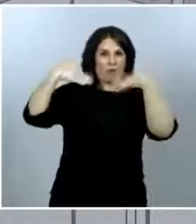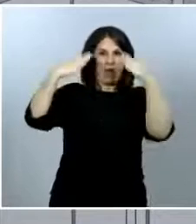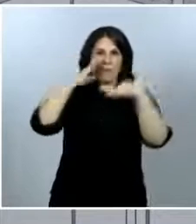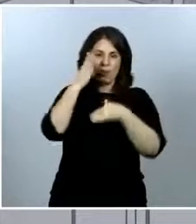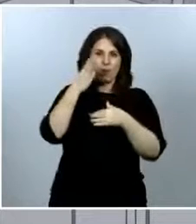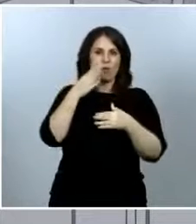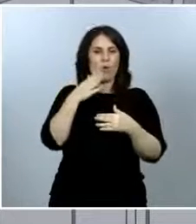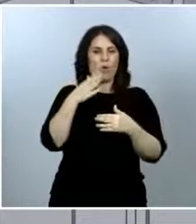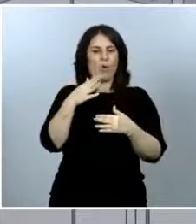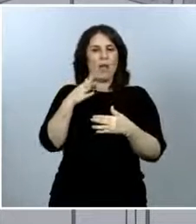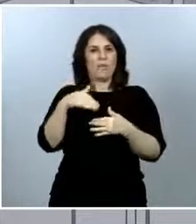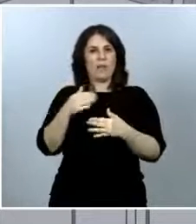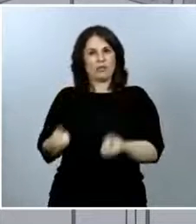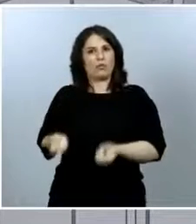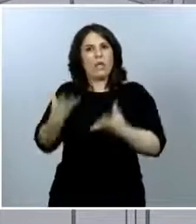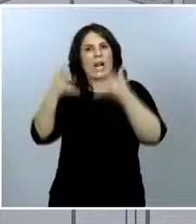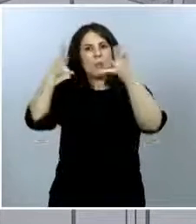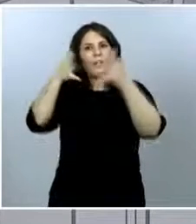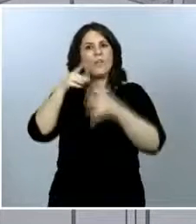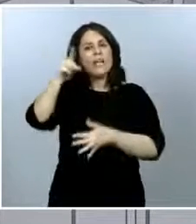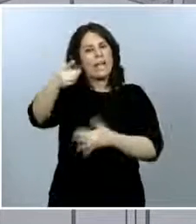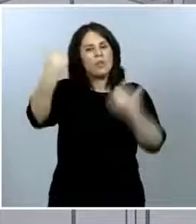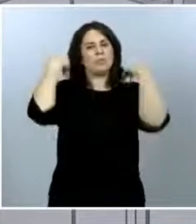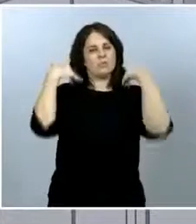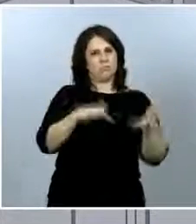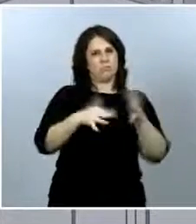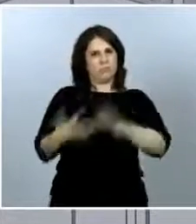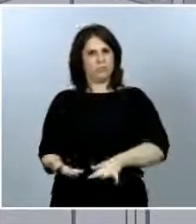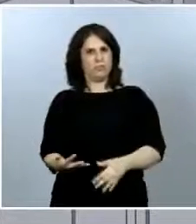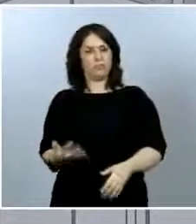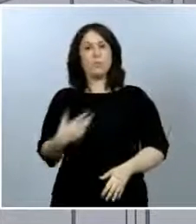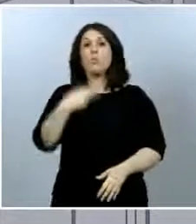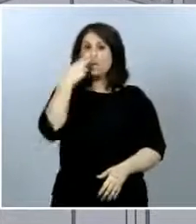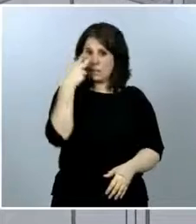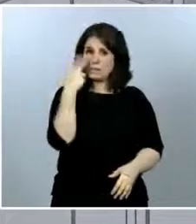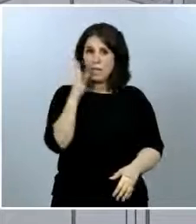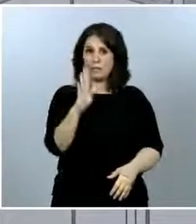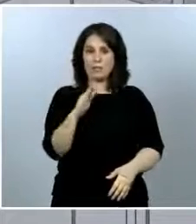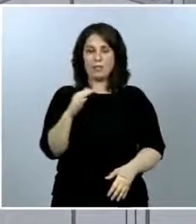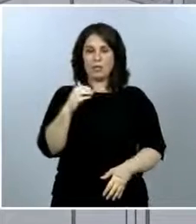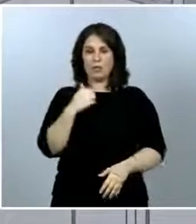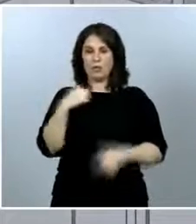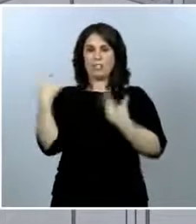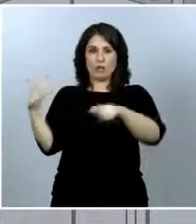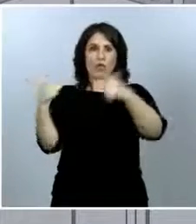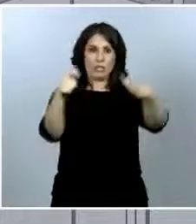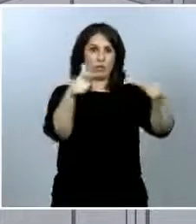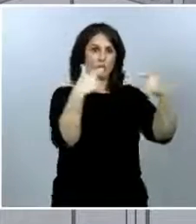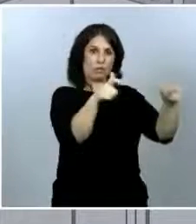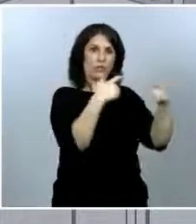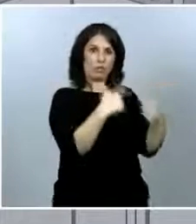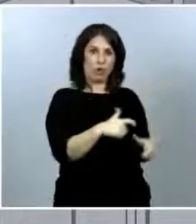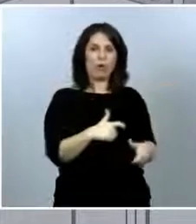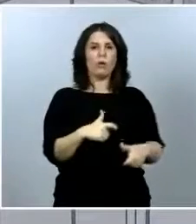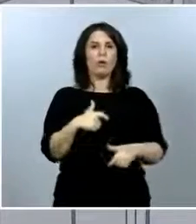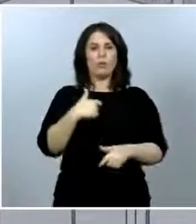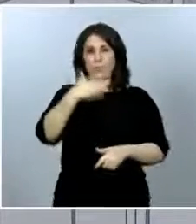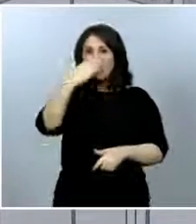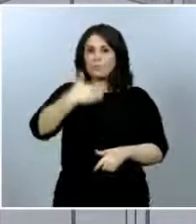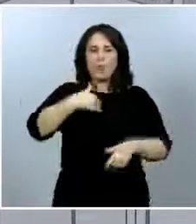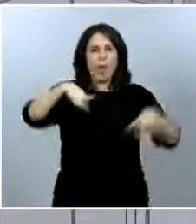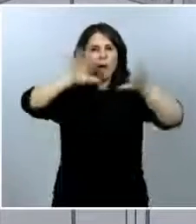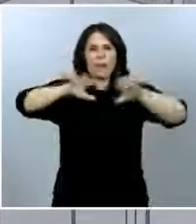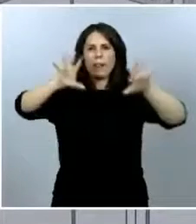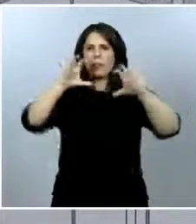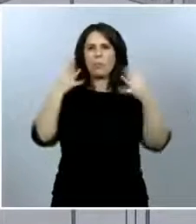muy interesante. Yo en todas estas reuniones con diferentes sectores, la verdad es que aprendo mucho de muchas